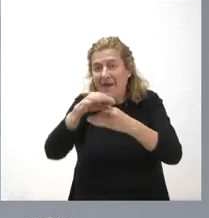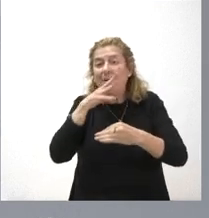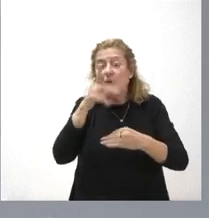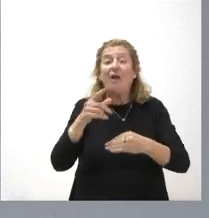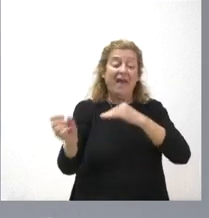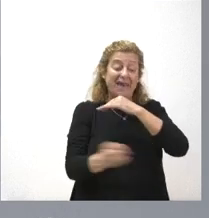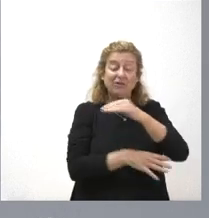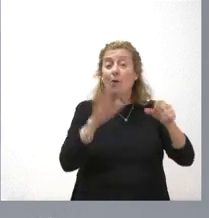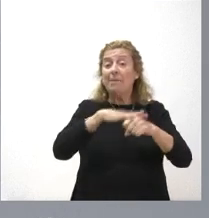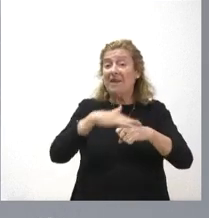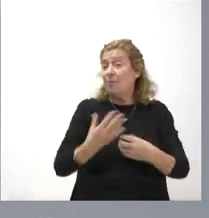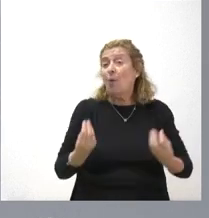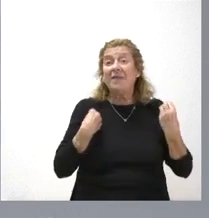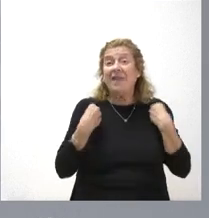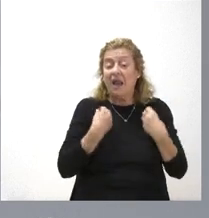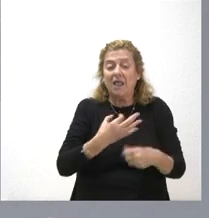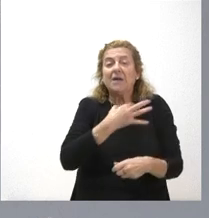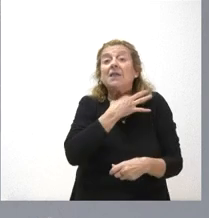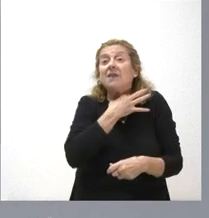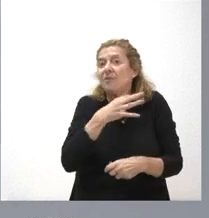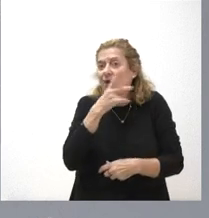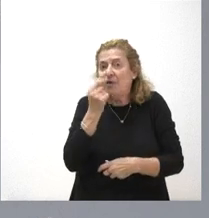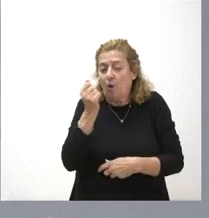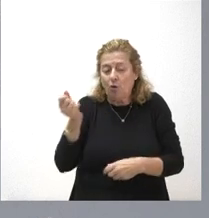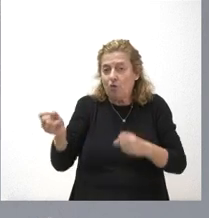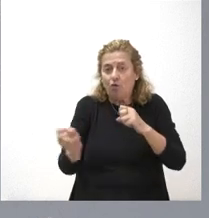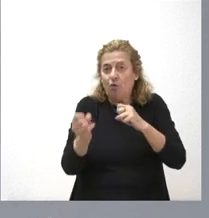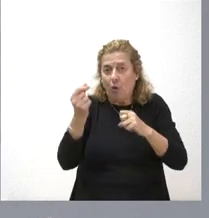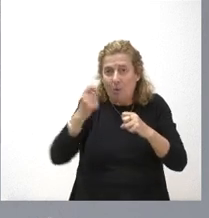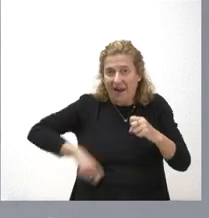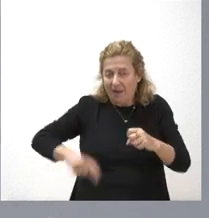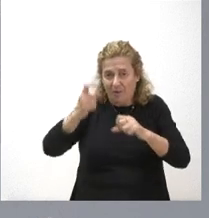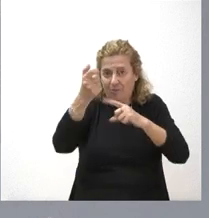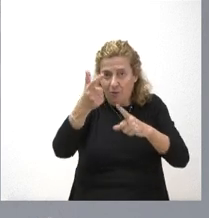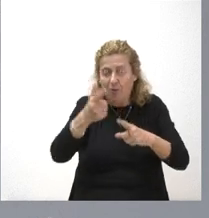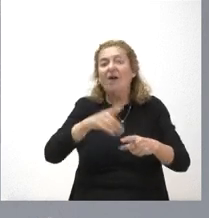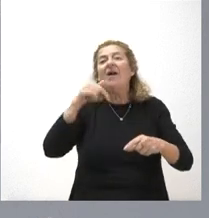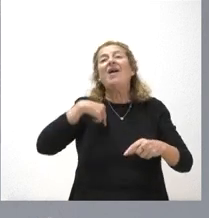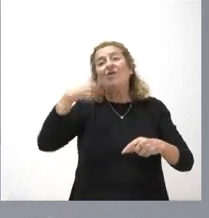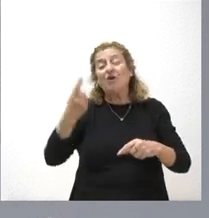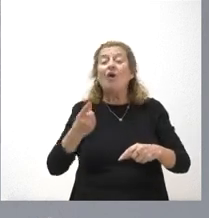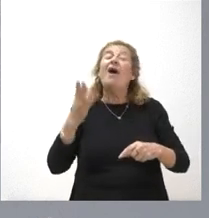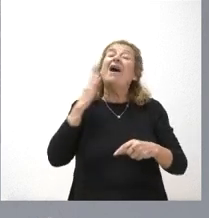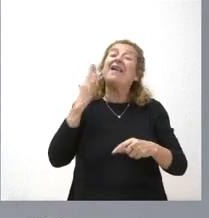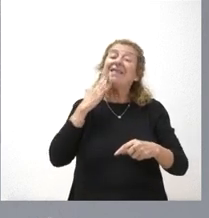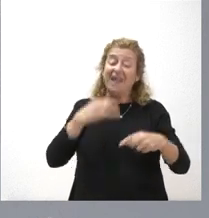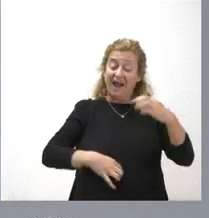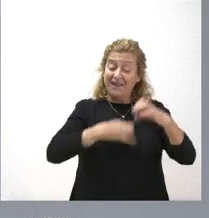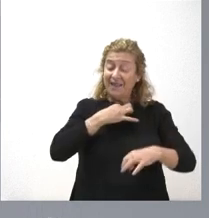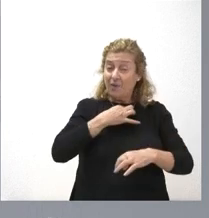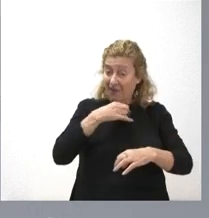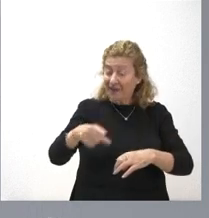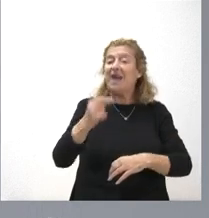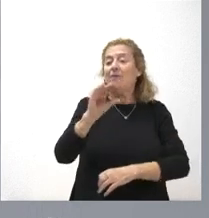mínimo vital porque no llegaban a cobrar lo que cobraban cuando percibían la renta garantizada de ciudadanía.